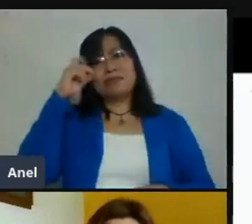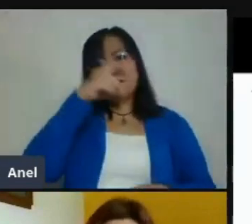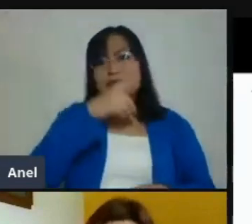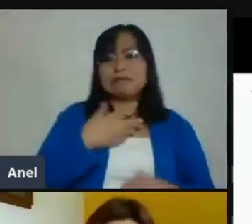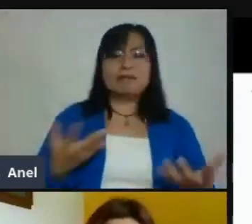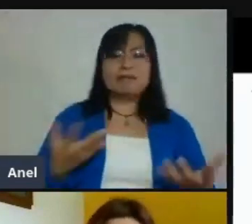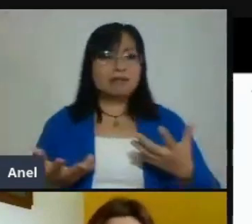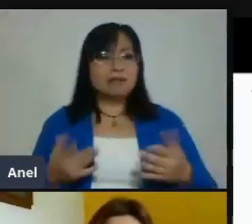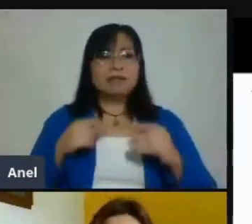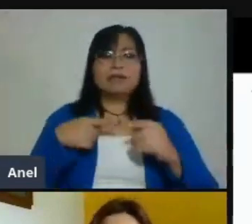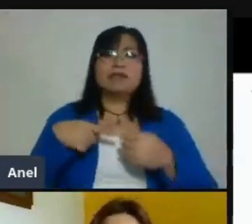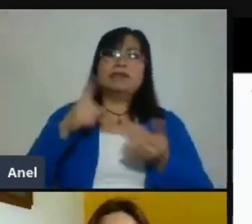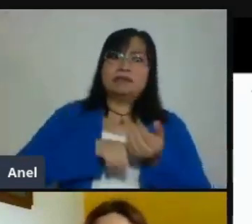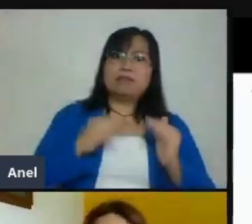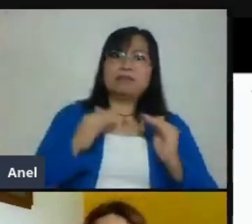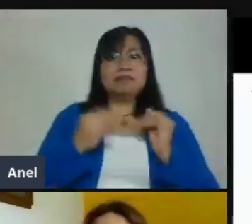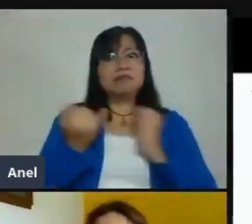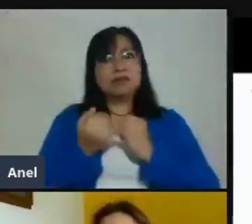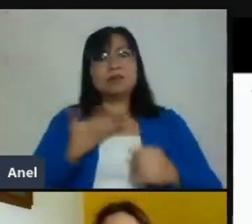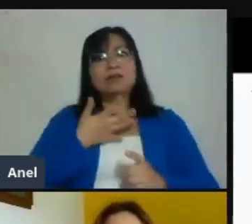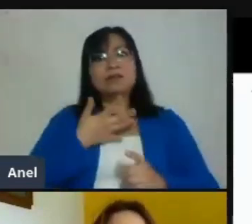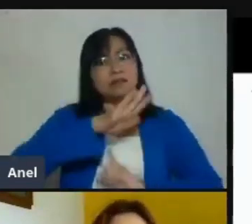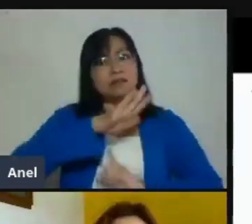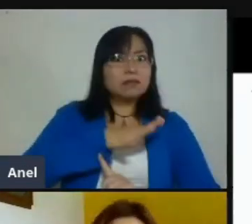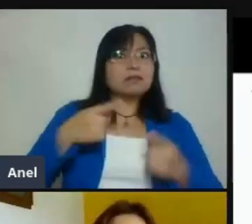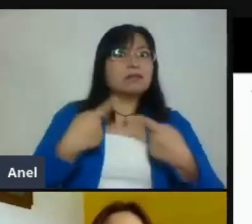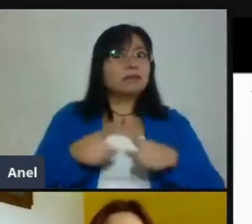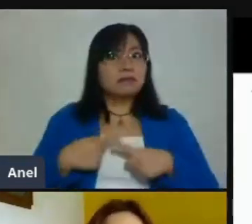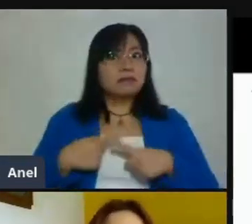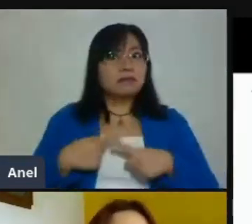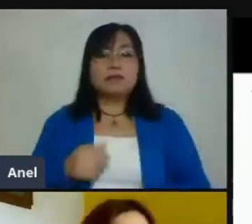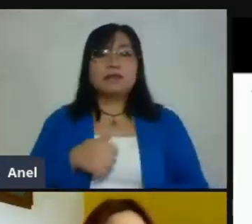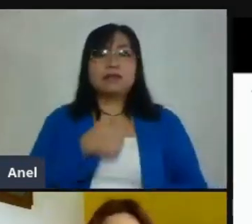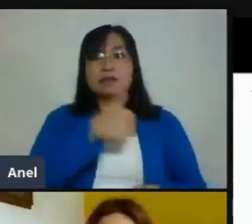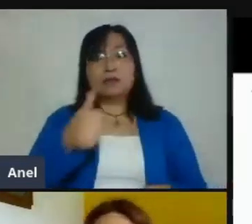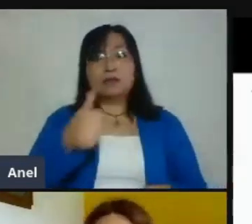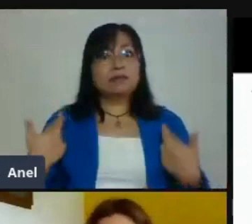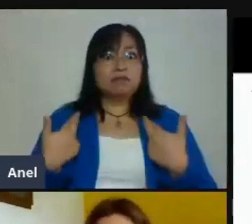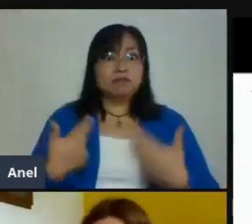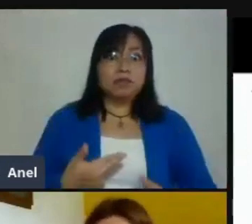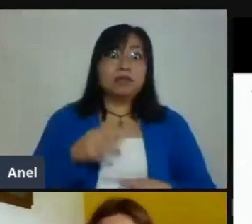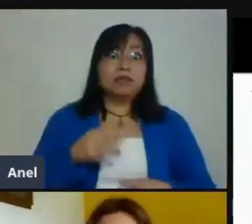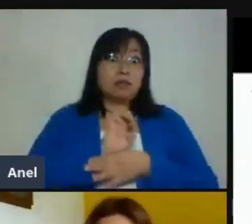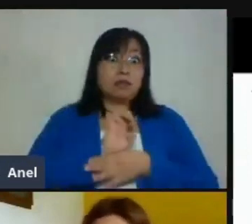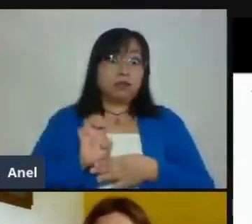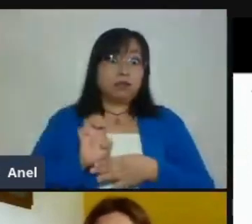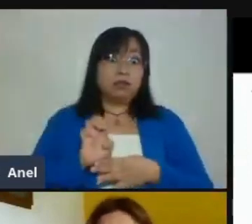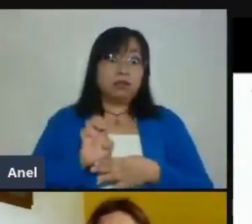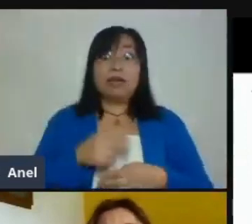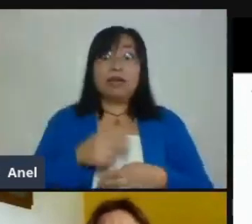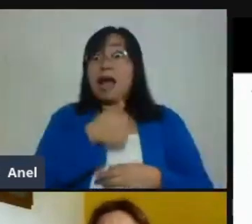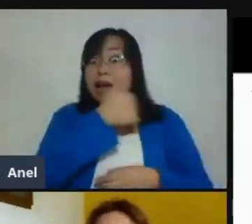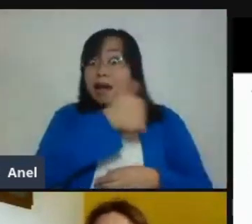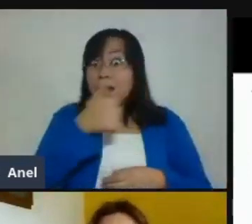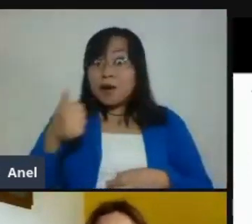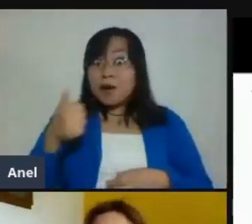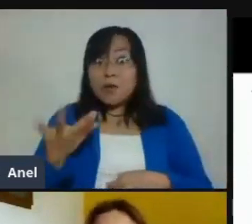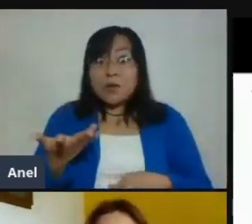distinto en casa y ustedes han sido los héroes, ¿no? Porque la educación es una pieza fundamental